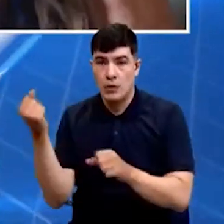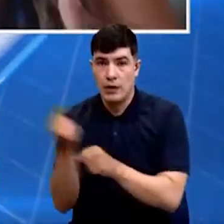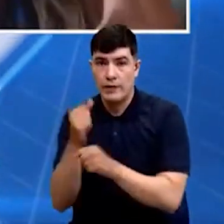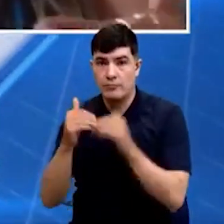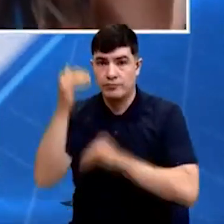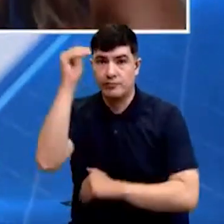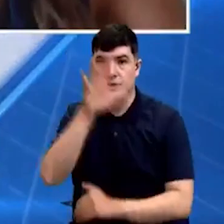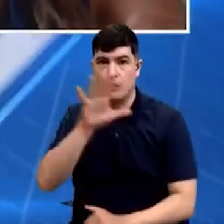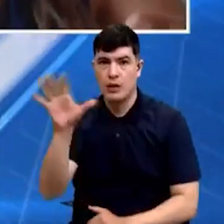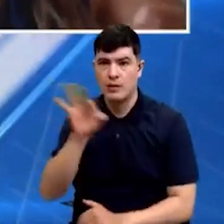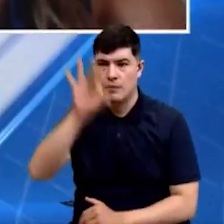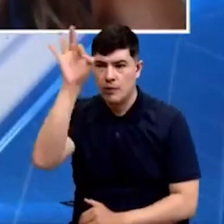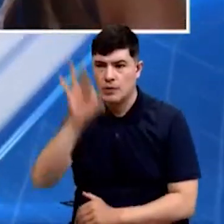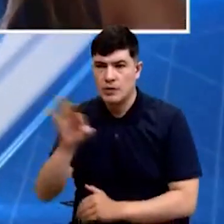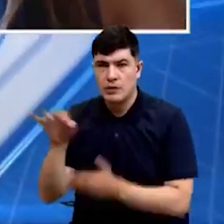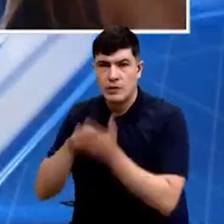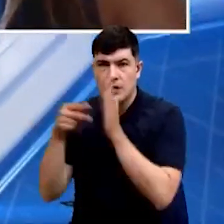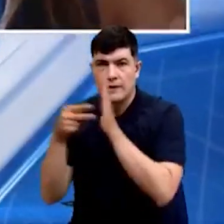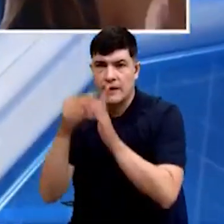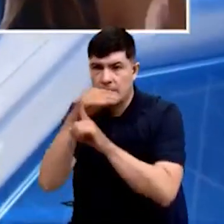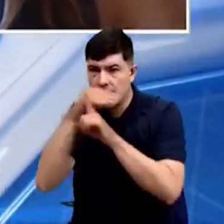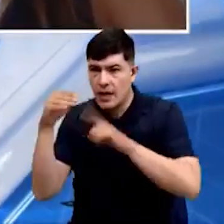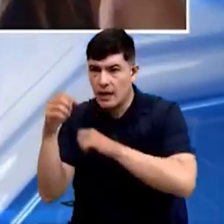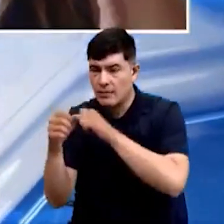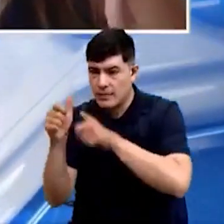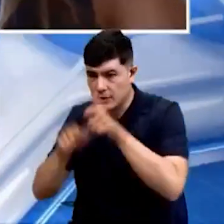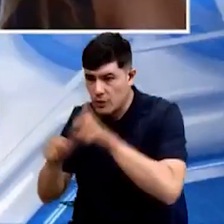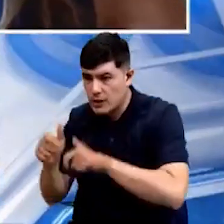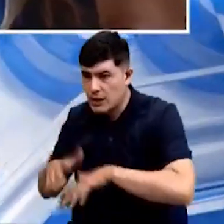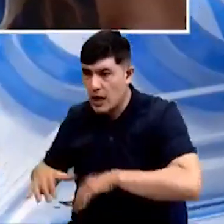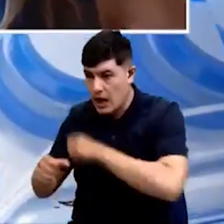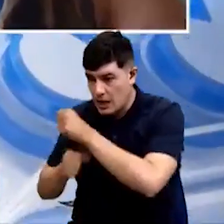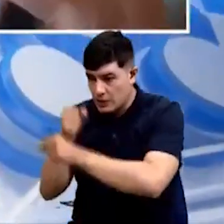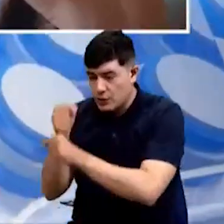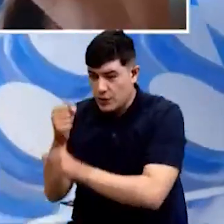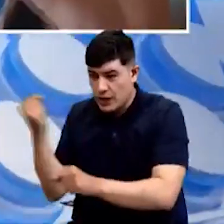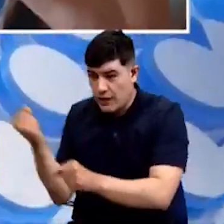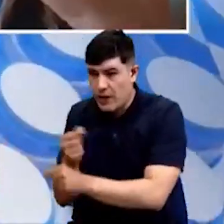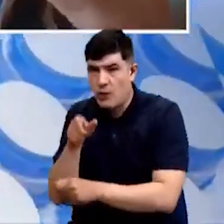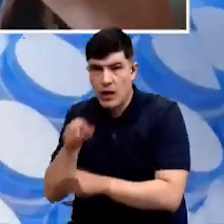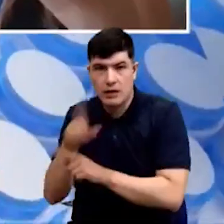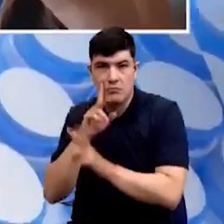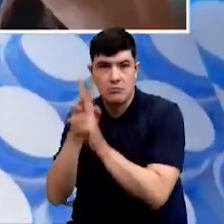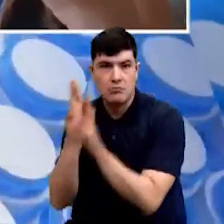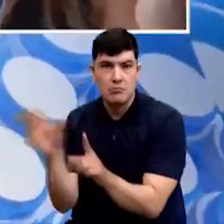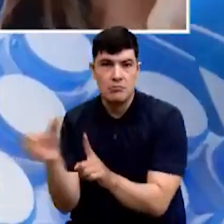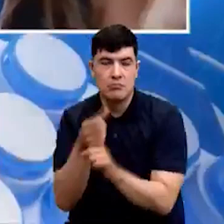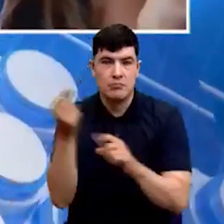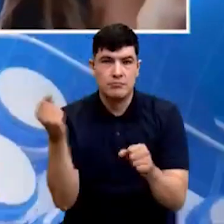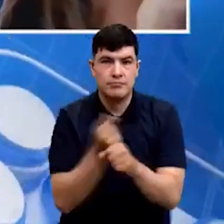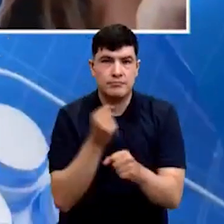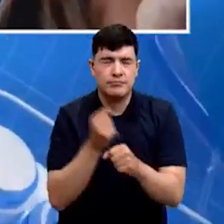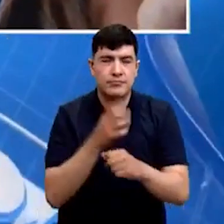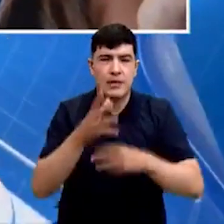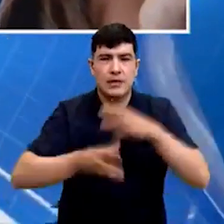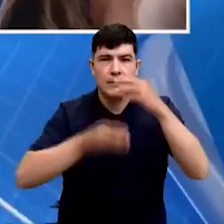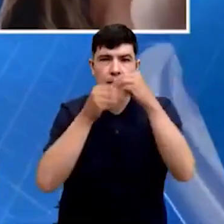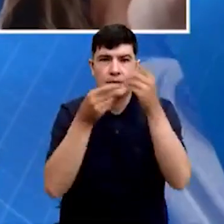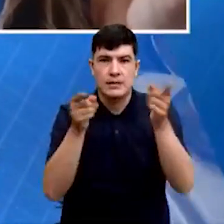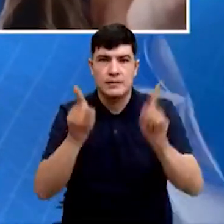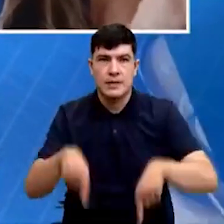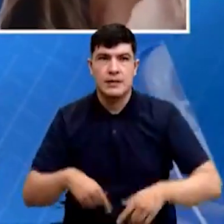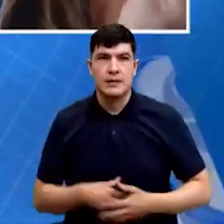la mitad de la población en edad de trabajar se encuentra ocupada. Y además de eso, pues el